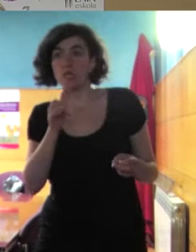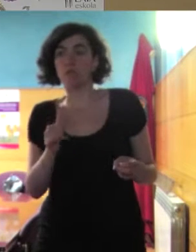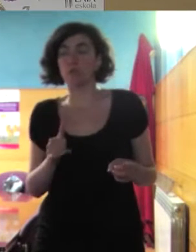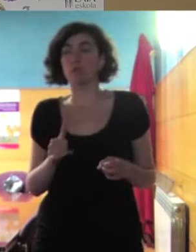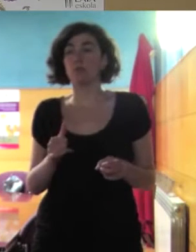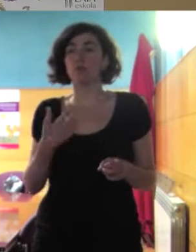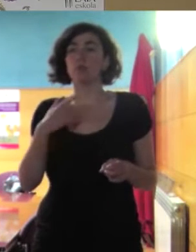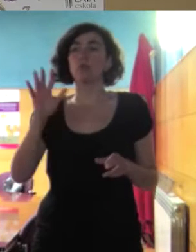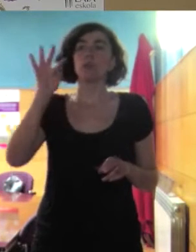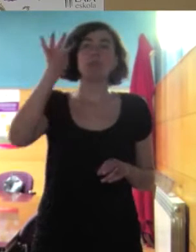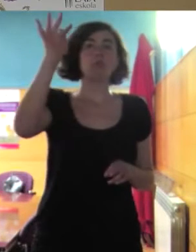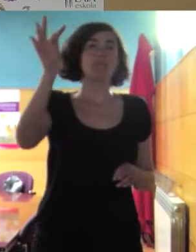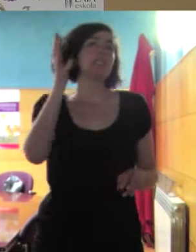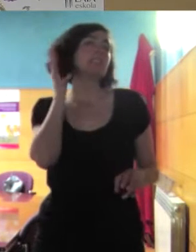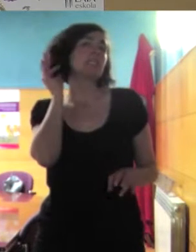sí pues genial